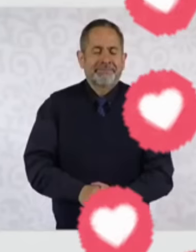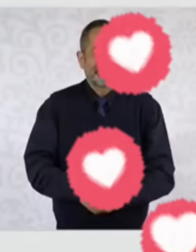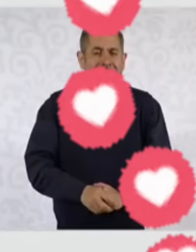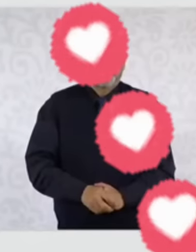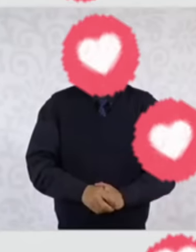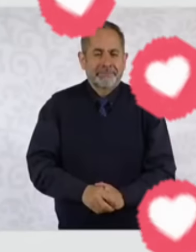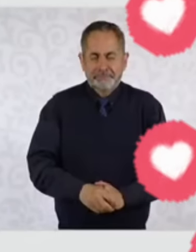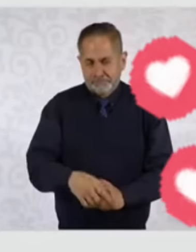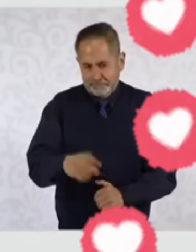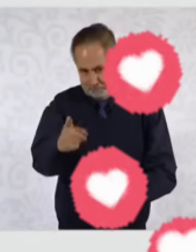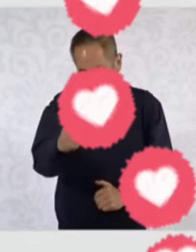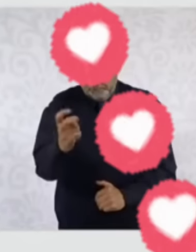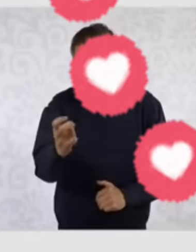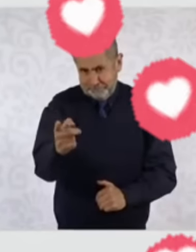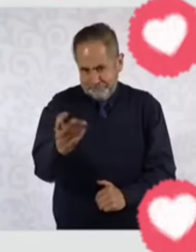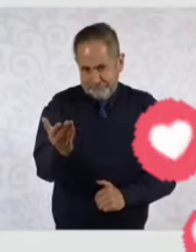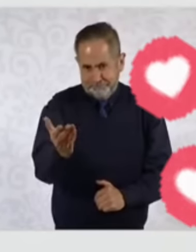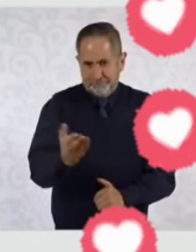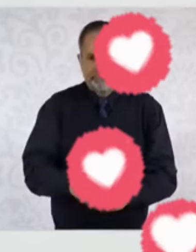A ver, de este lado vamos acá.